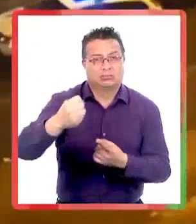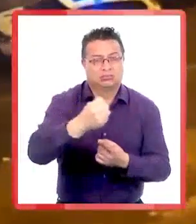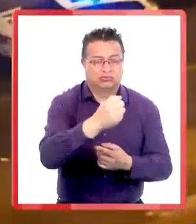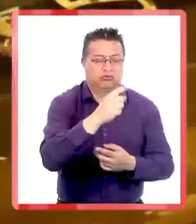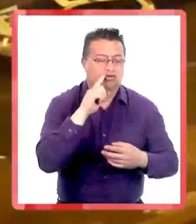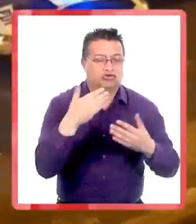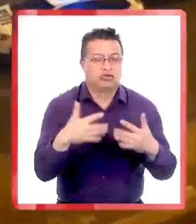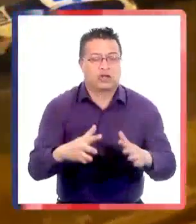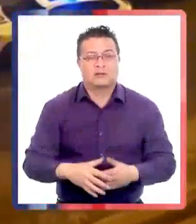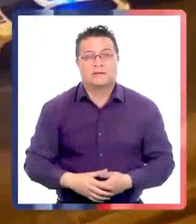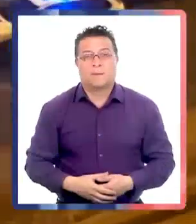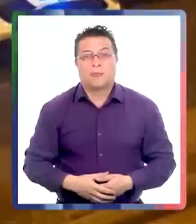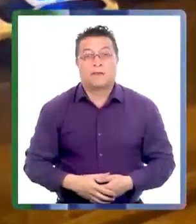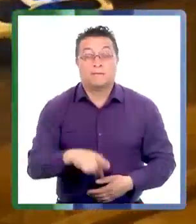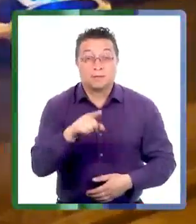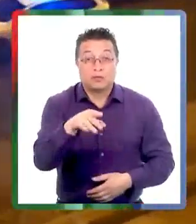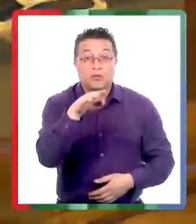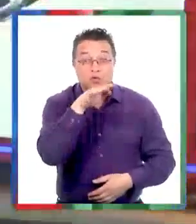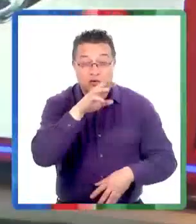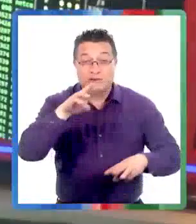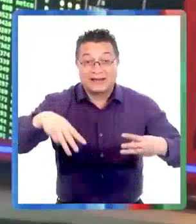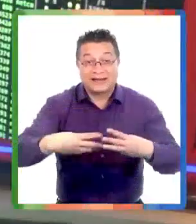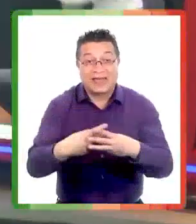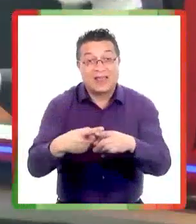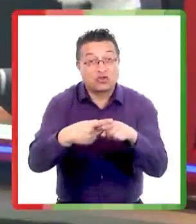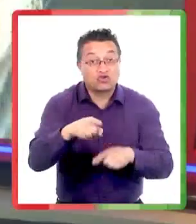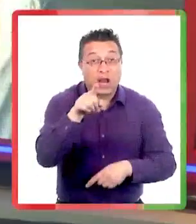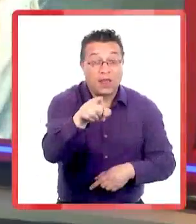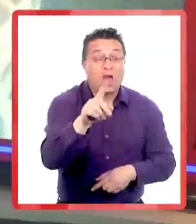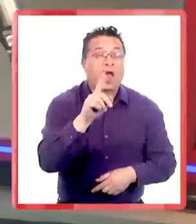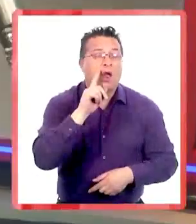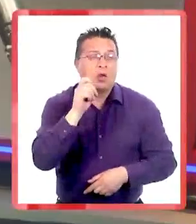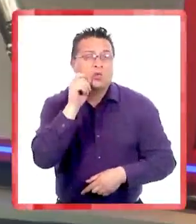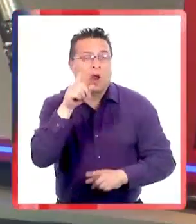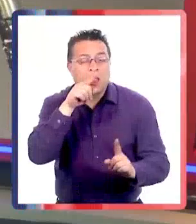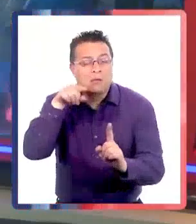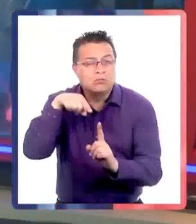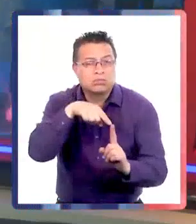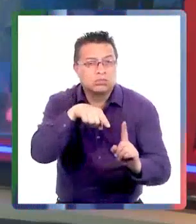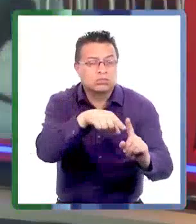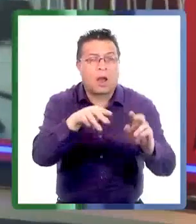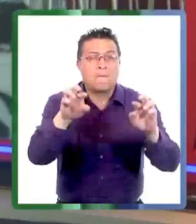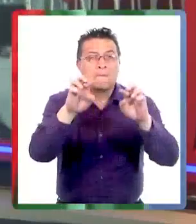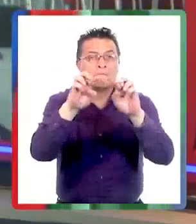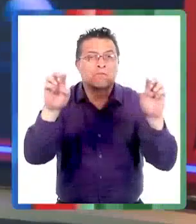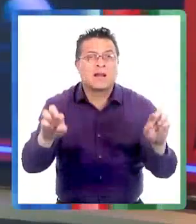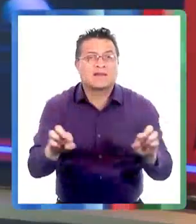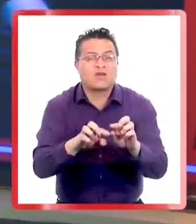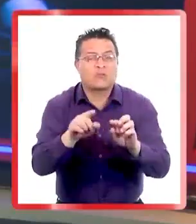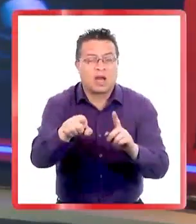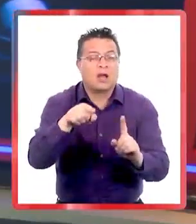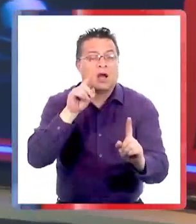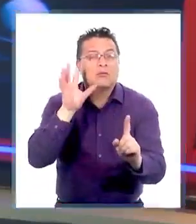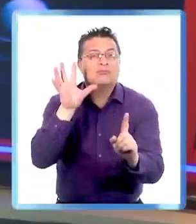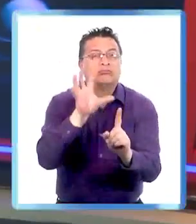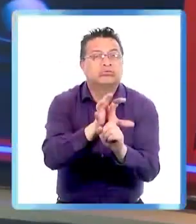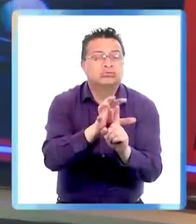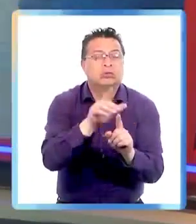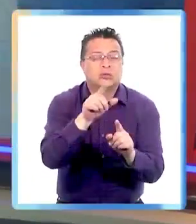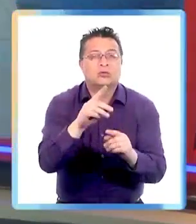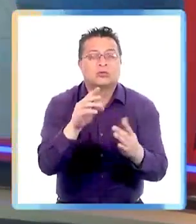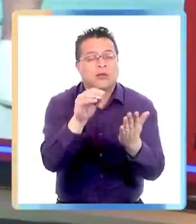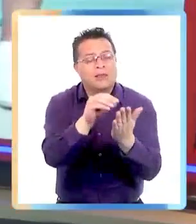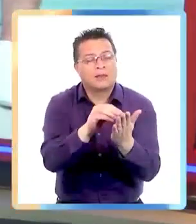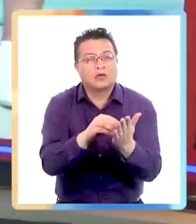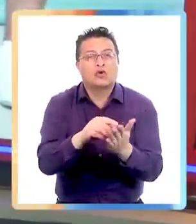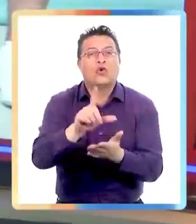.300 homicidios consumados. Este usuario de las redes sociales sabe qué tipo de seguimiento realizan las plataformas a